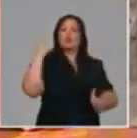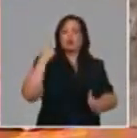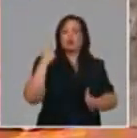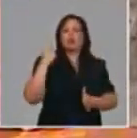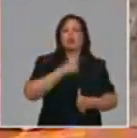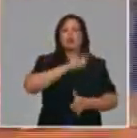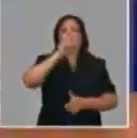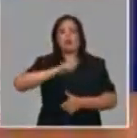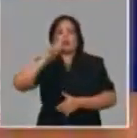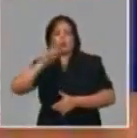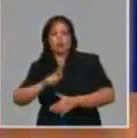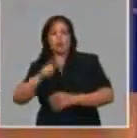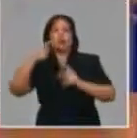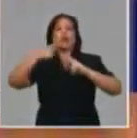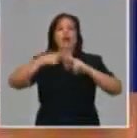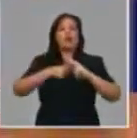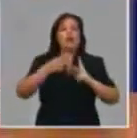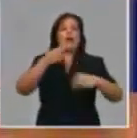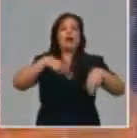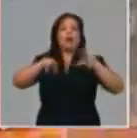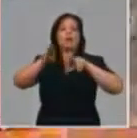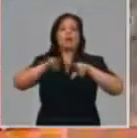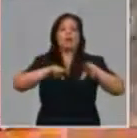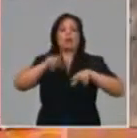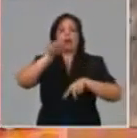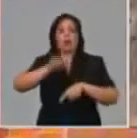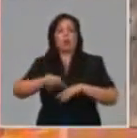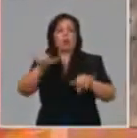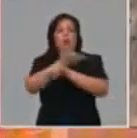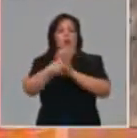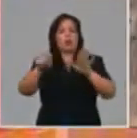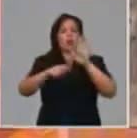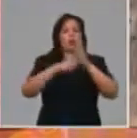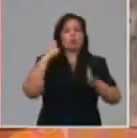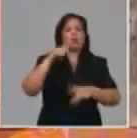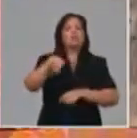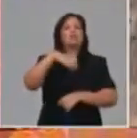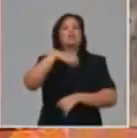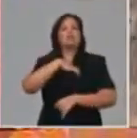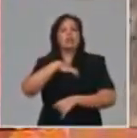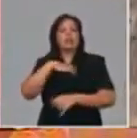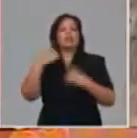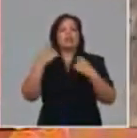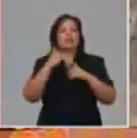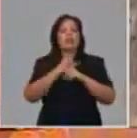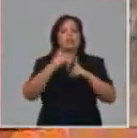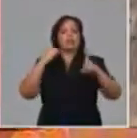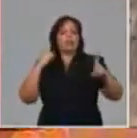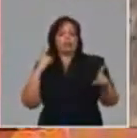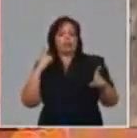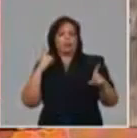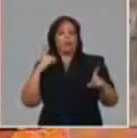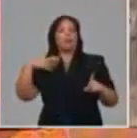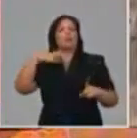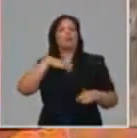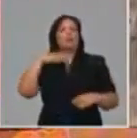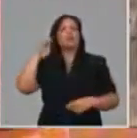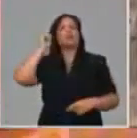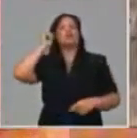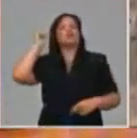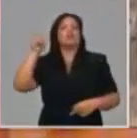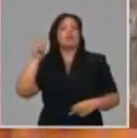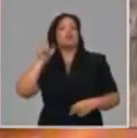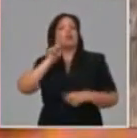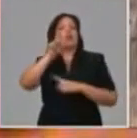igual ahí las medidas de distanciamiento igualmente las medidas de distanciamiento tuvimos la experiencia en los bares en la última